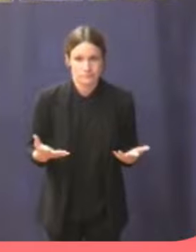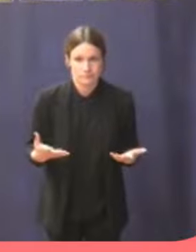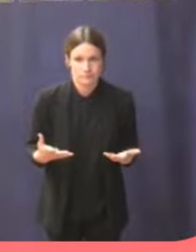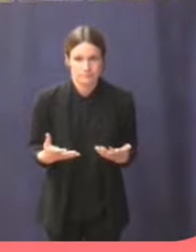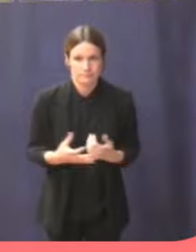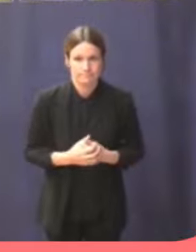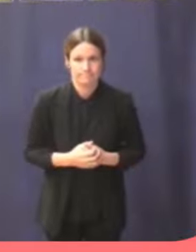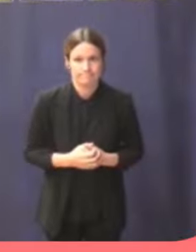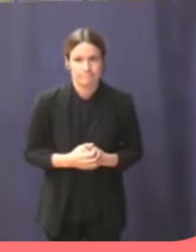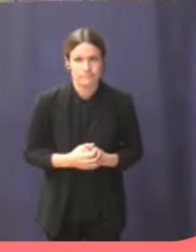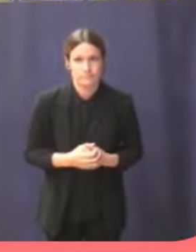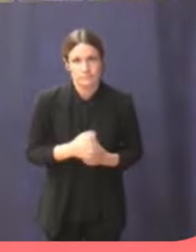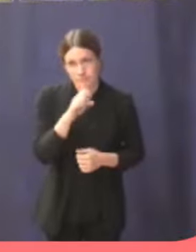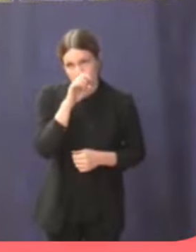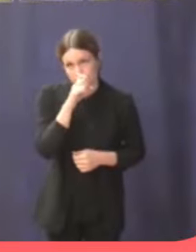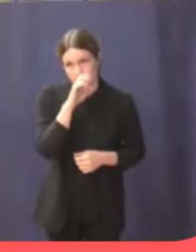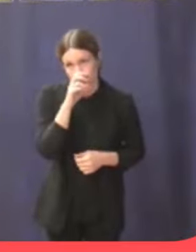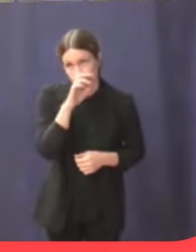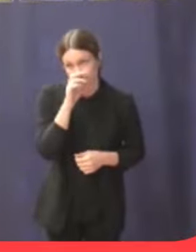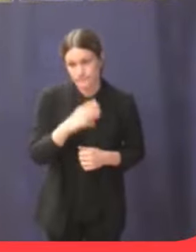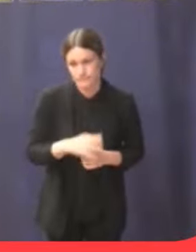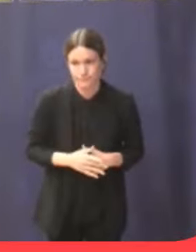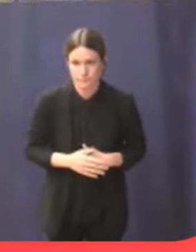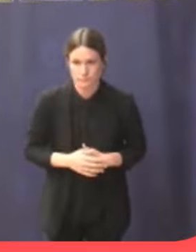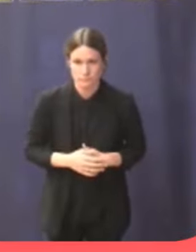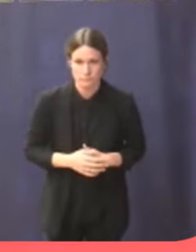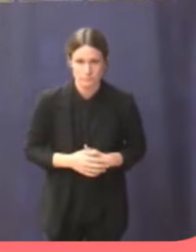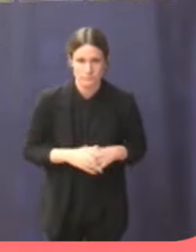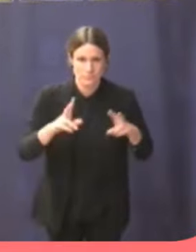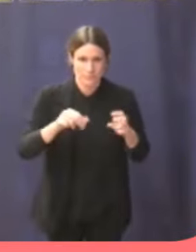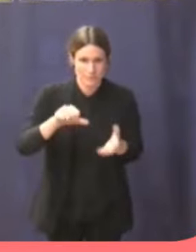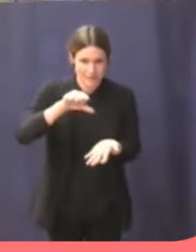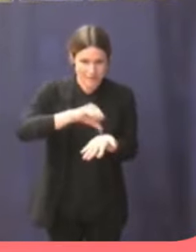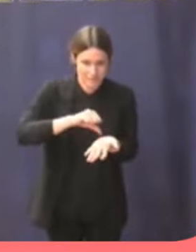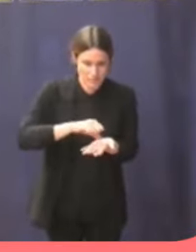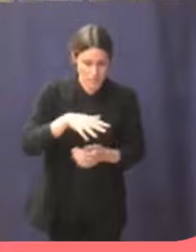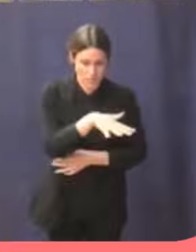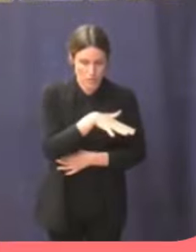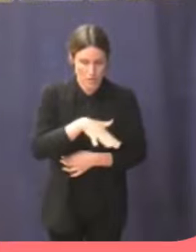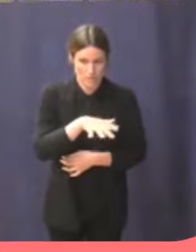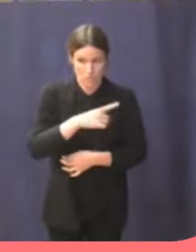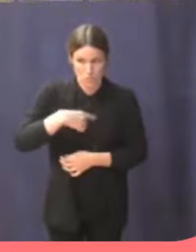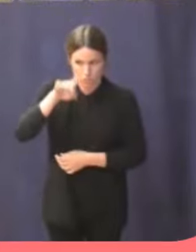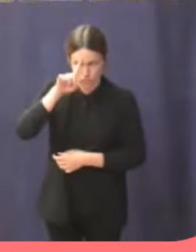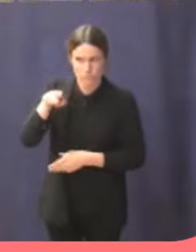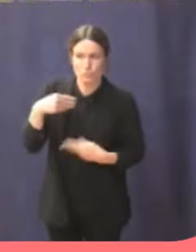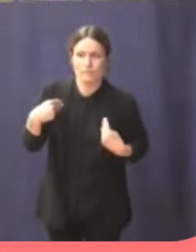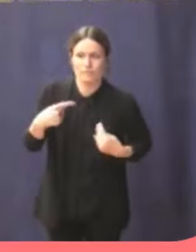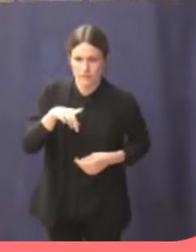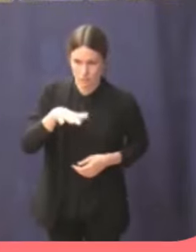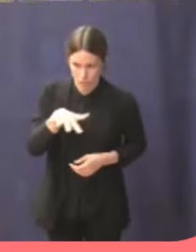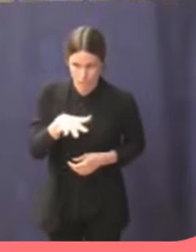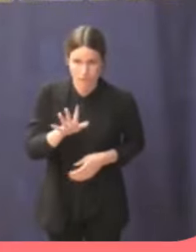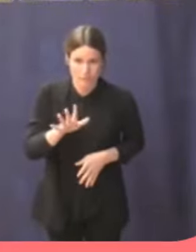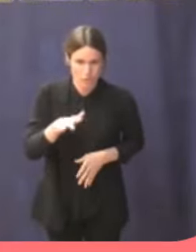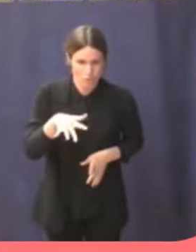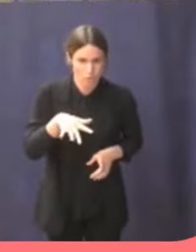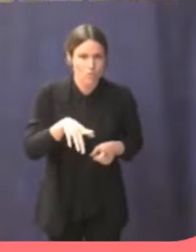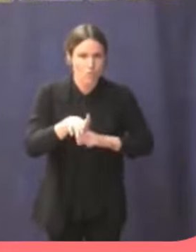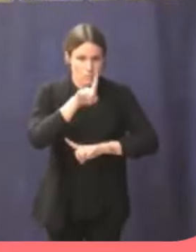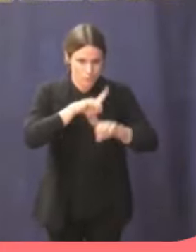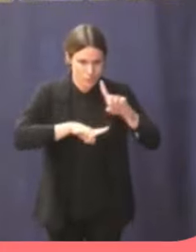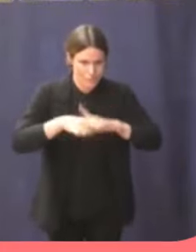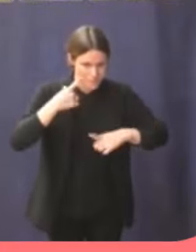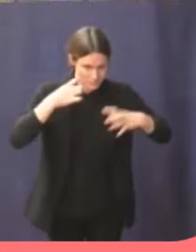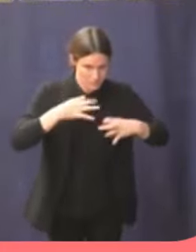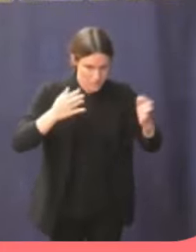Mire, referente a tener los centros de los núcleos urbanos. Yo no sé dónde vive usted, pero hay un problema muy grande de inseguridad cuando en